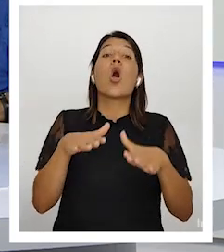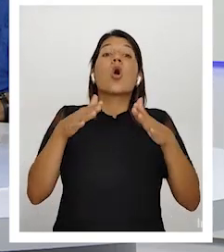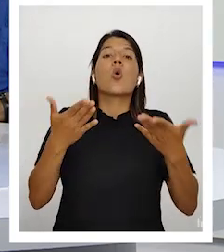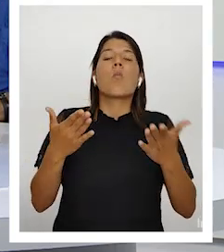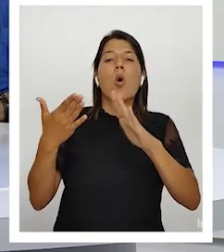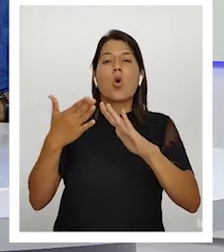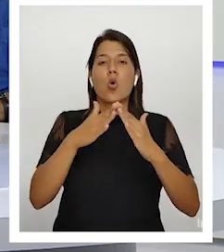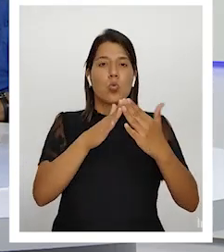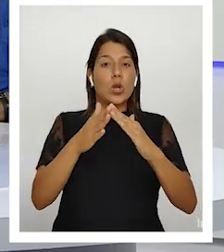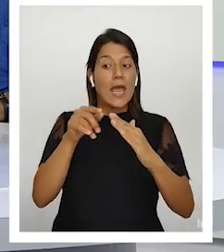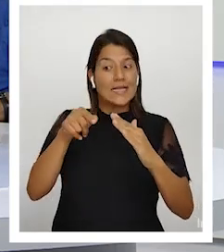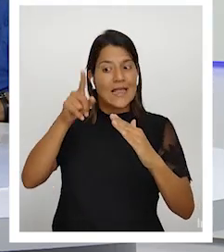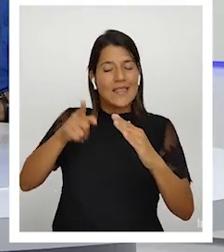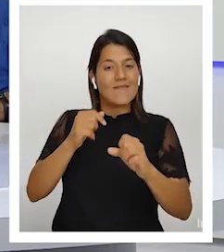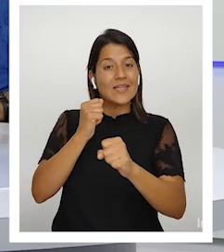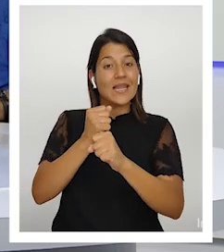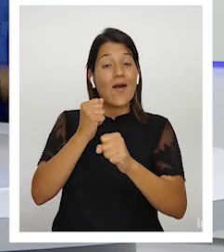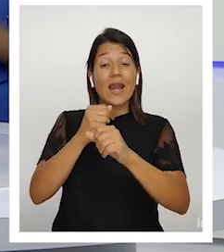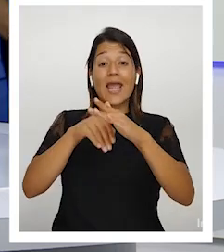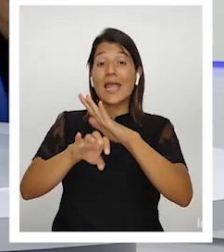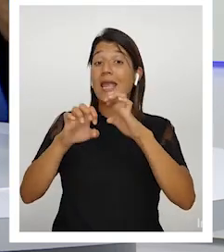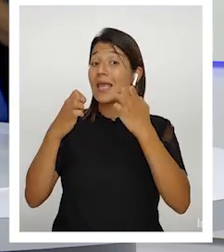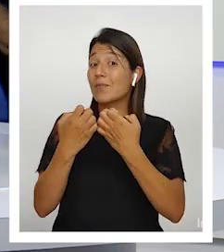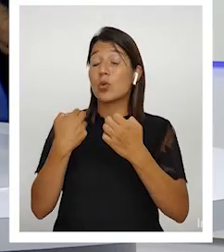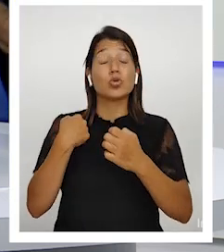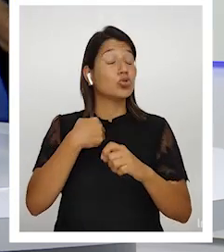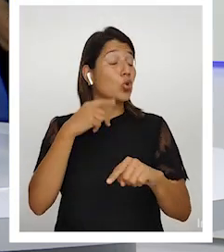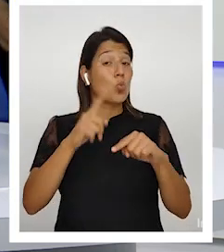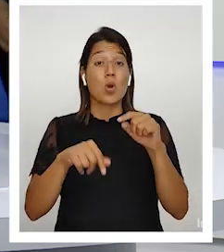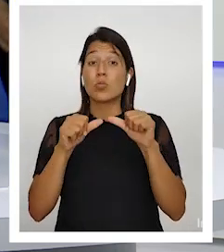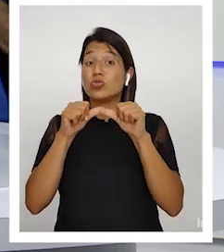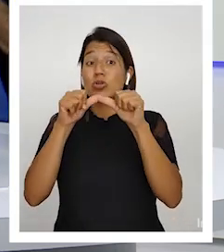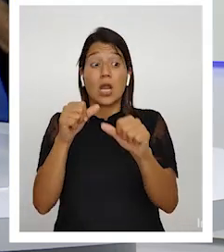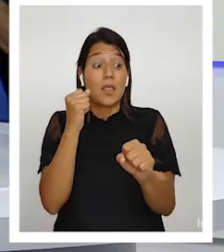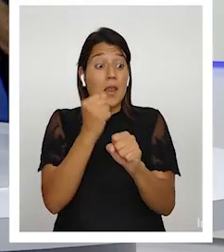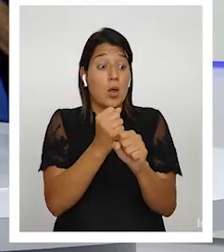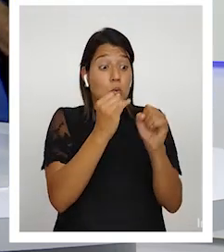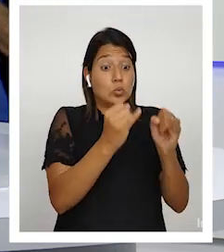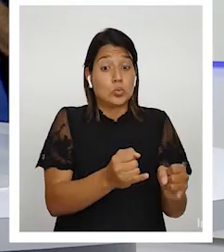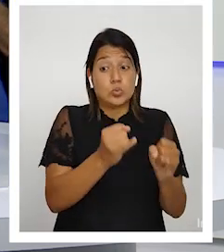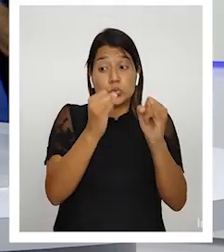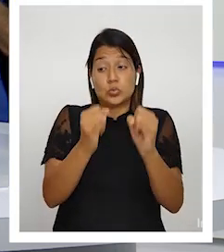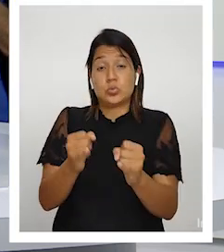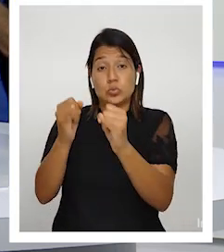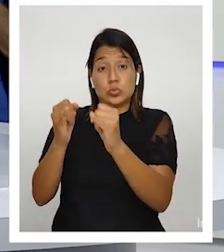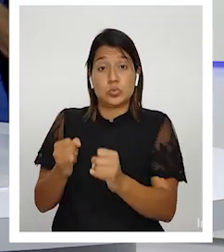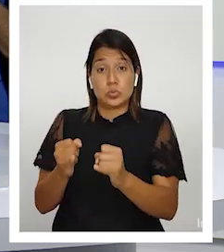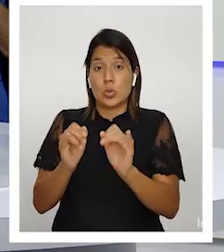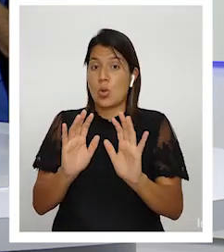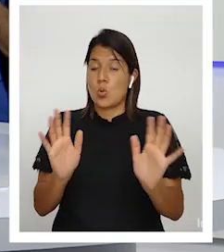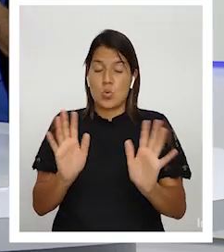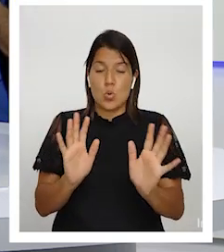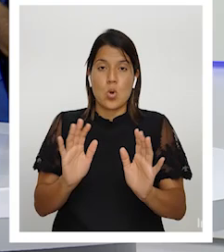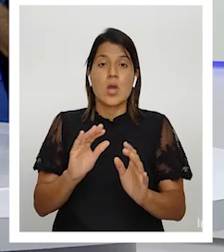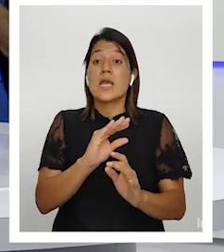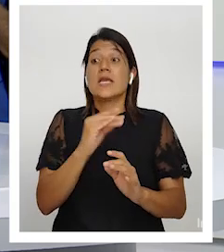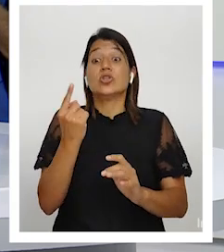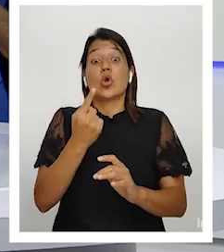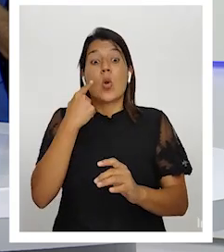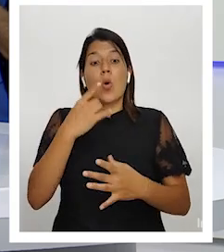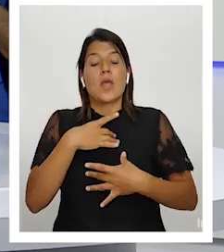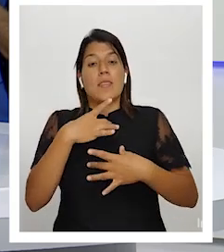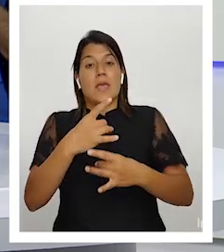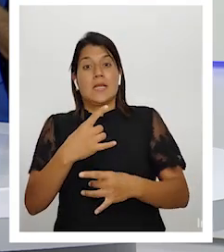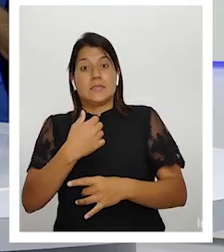trabajar en equipo no podemos seguir siendo individuos que hacemos las cosas a lo individual y solo por intereses propios